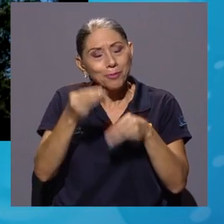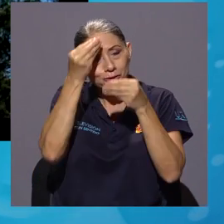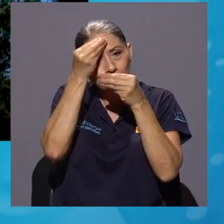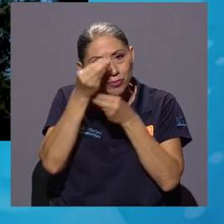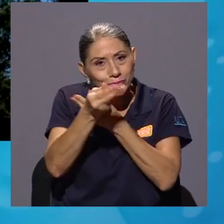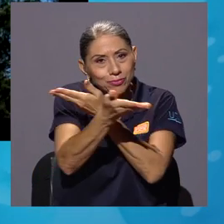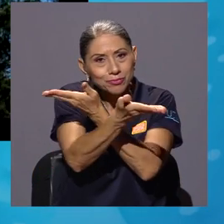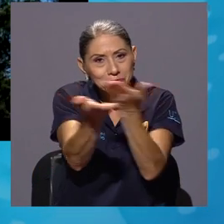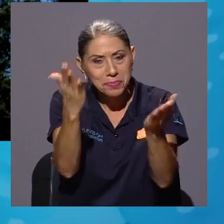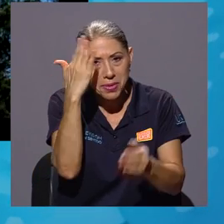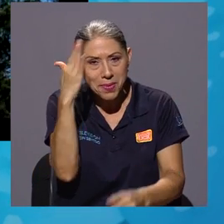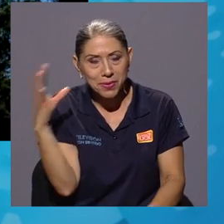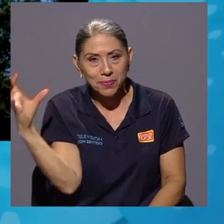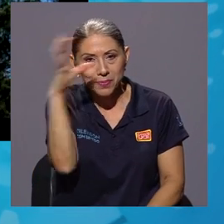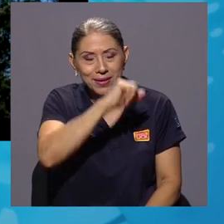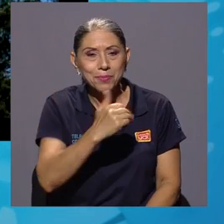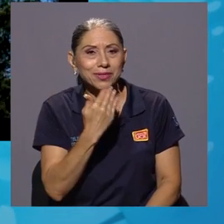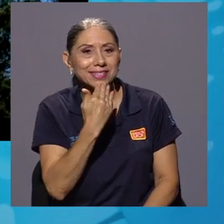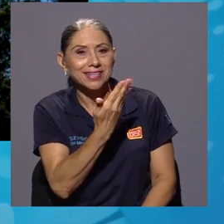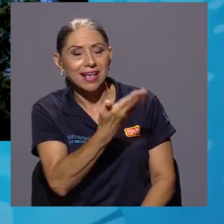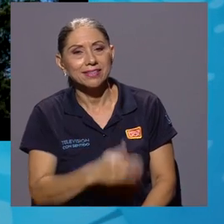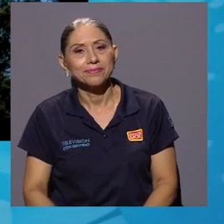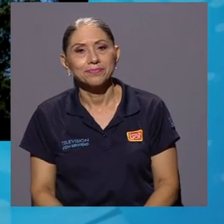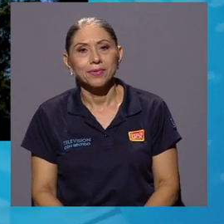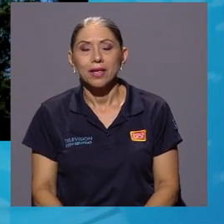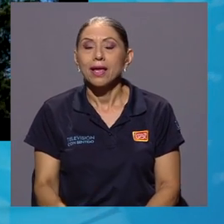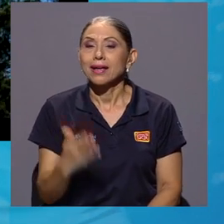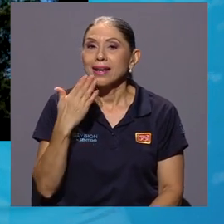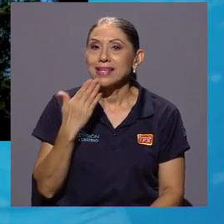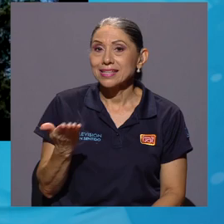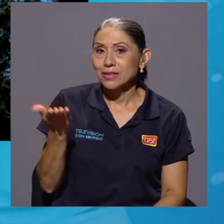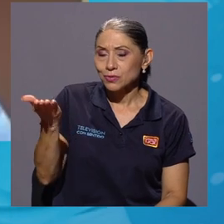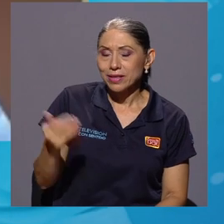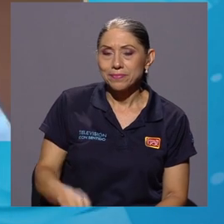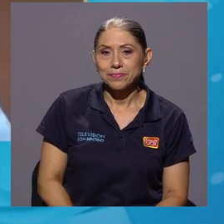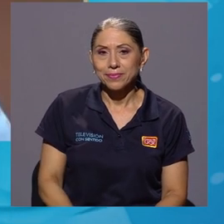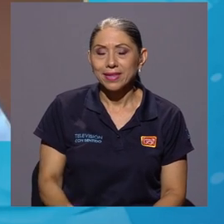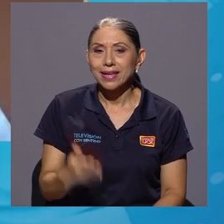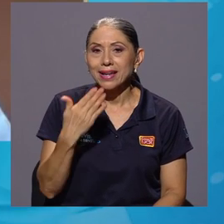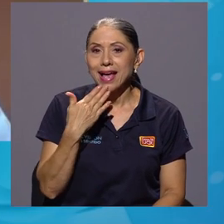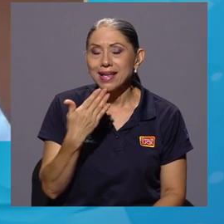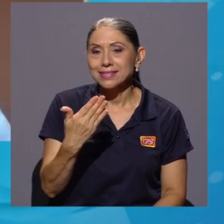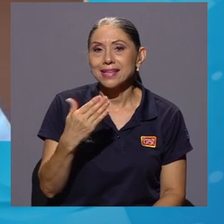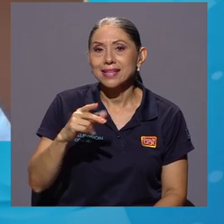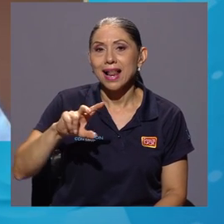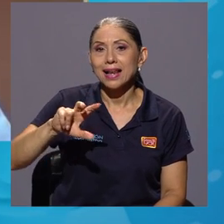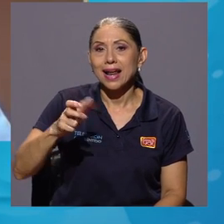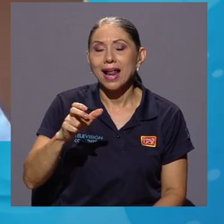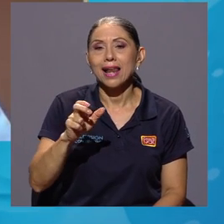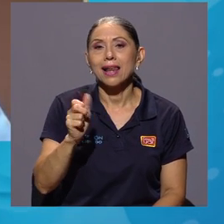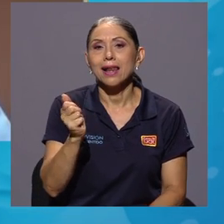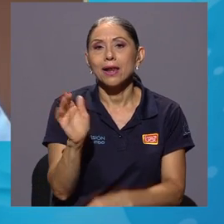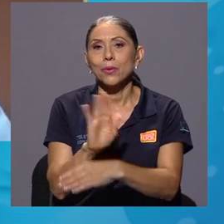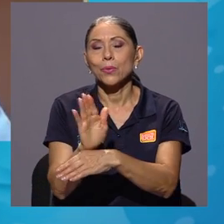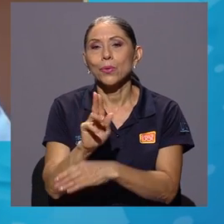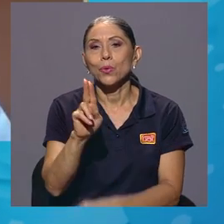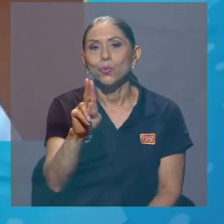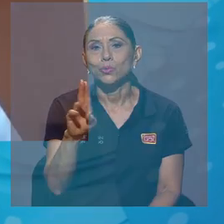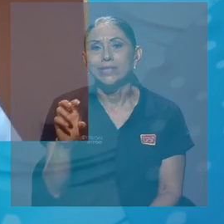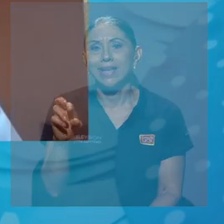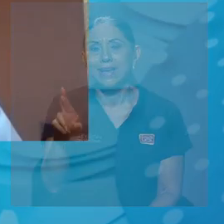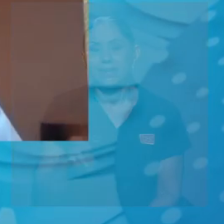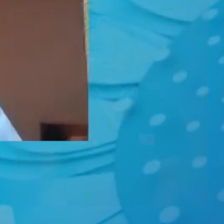podamos hacérselos llegar a la población. Muchísimas gracias, don Luis. Muchas gracias a usted, María. Gracias al canal UCR.